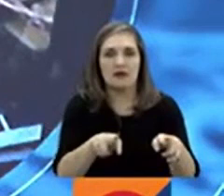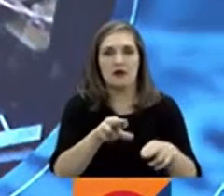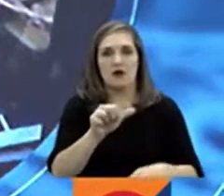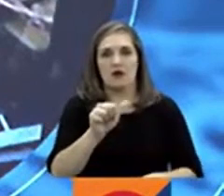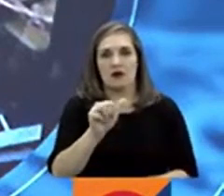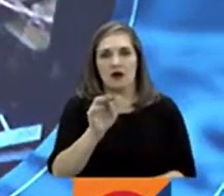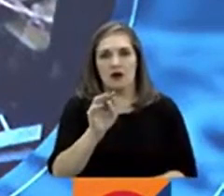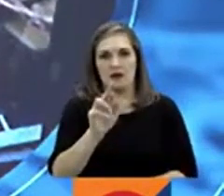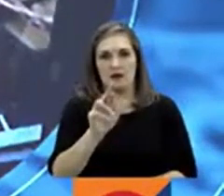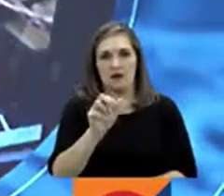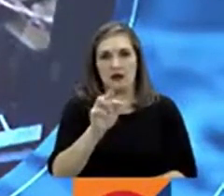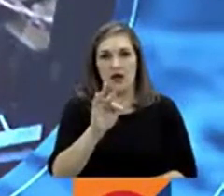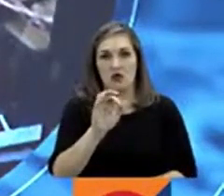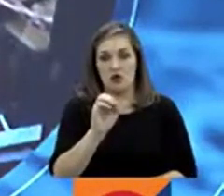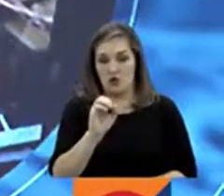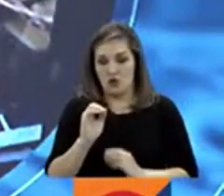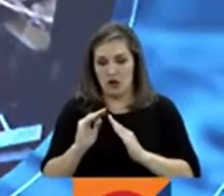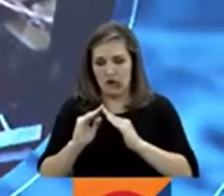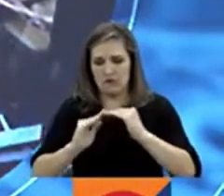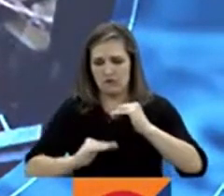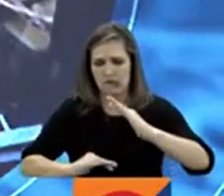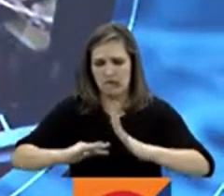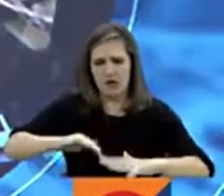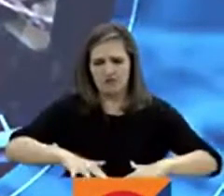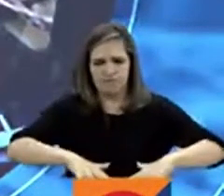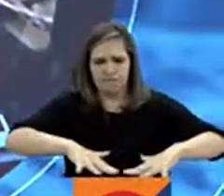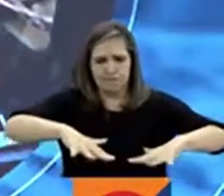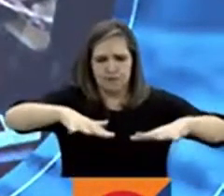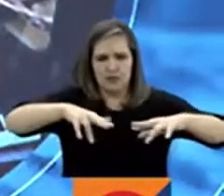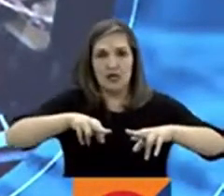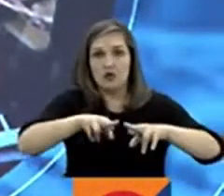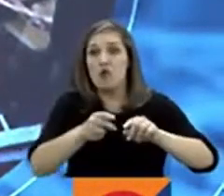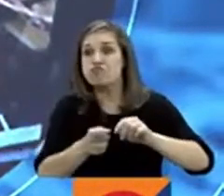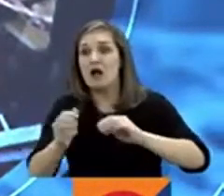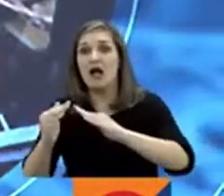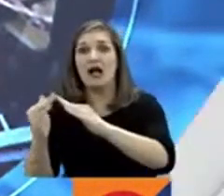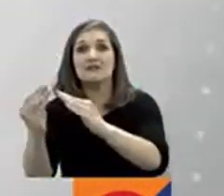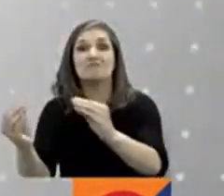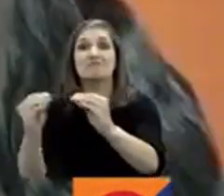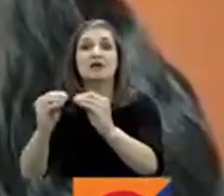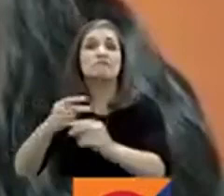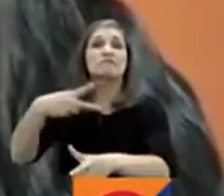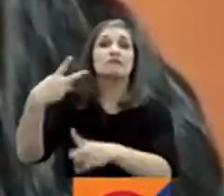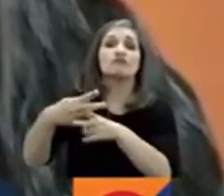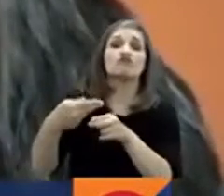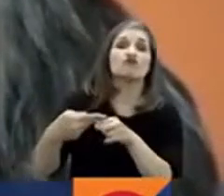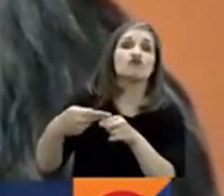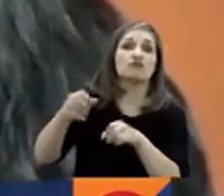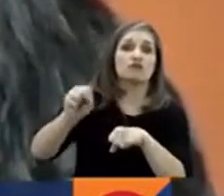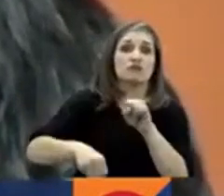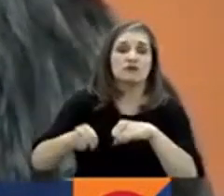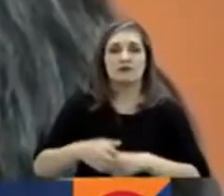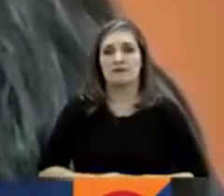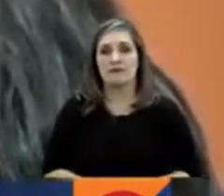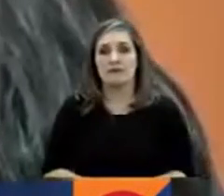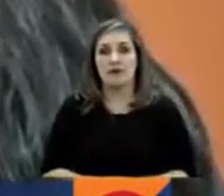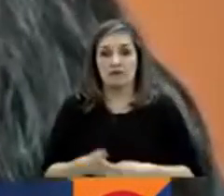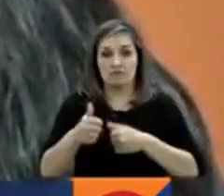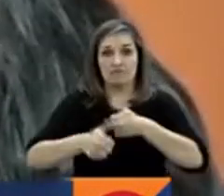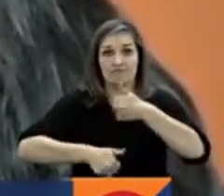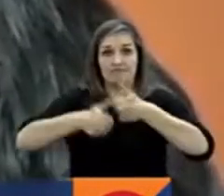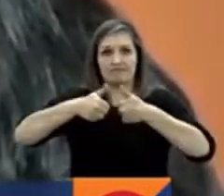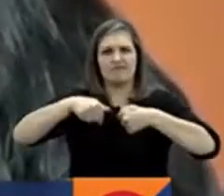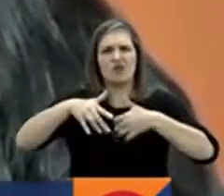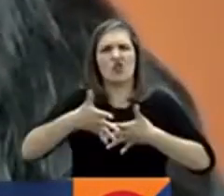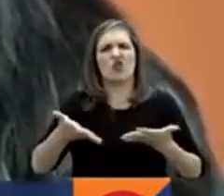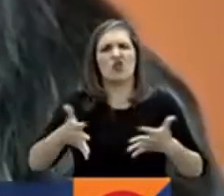están en riesgo de desplomarse. Karina Prado, periodista de Radio Nacional, tiene los detalles. Las autoridades en el municipio del Carmen